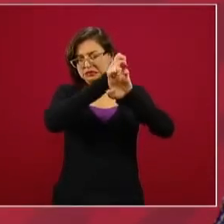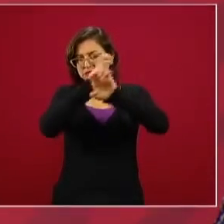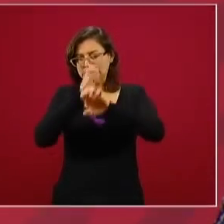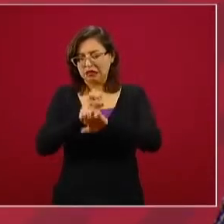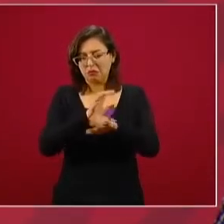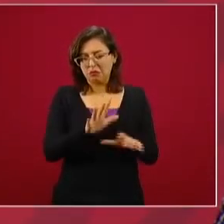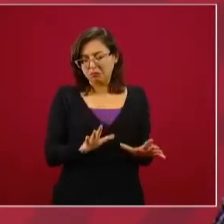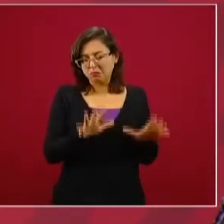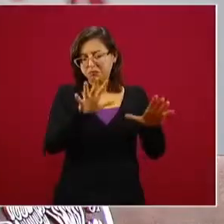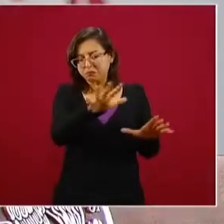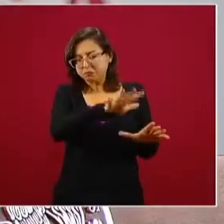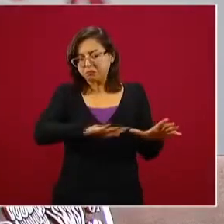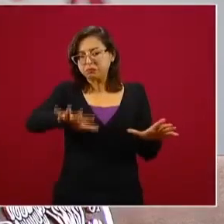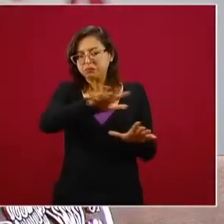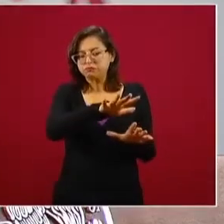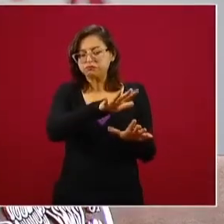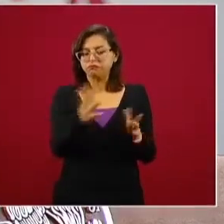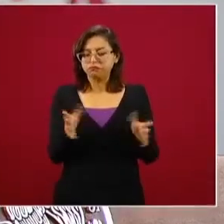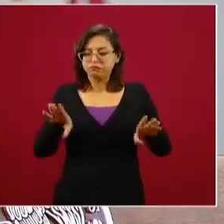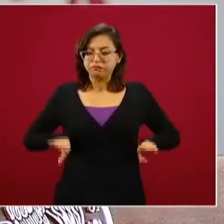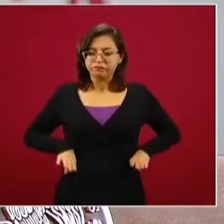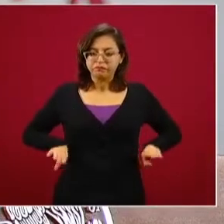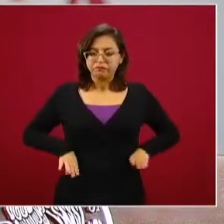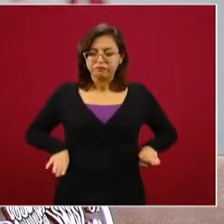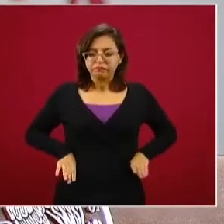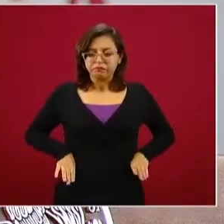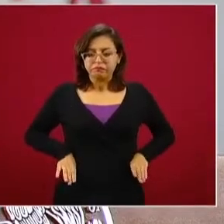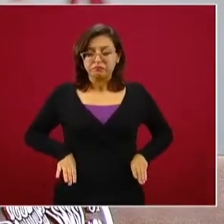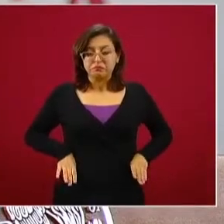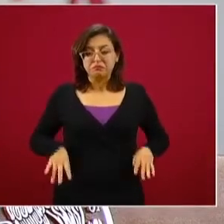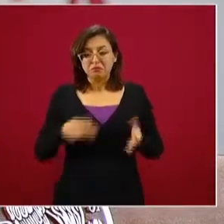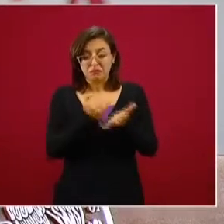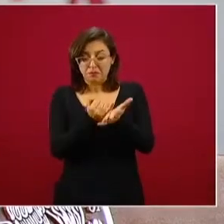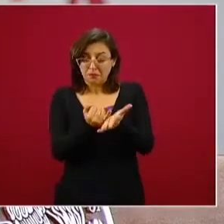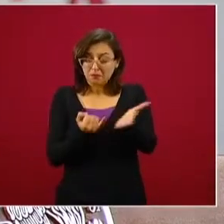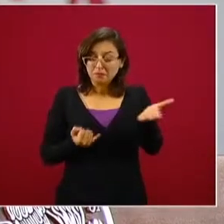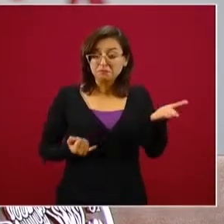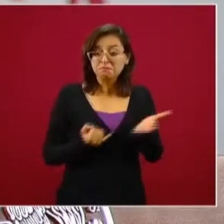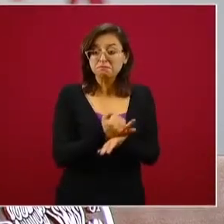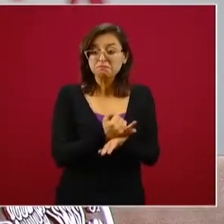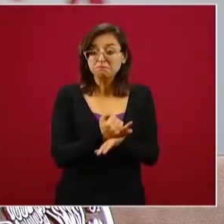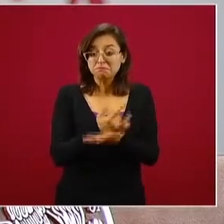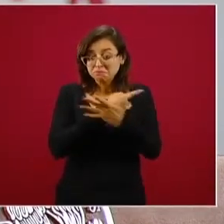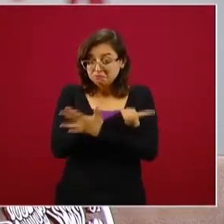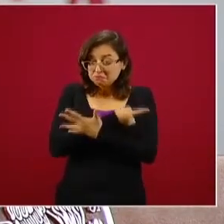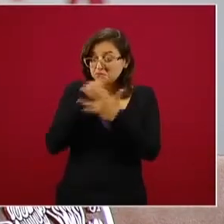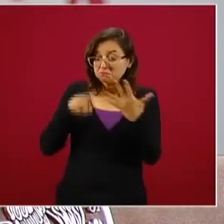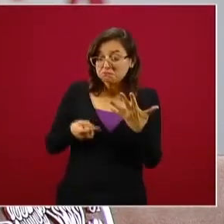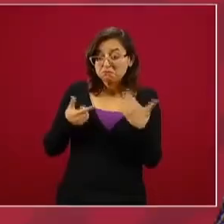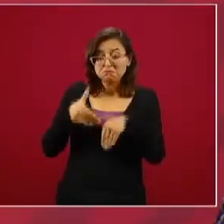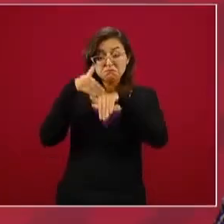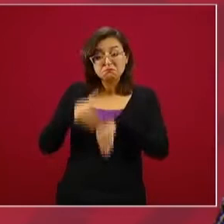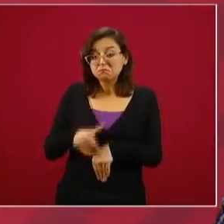que no va a acatar este